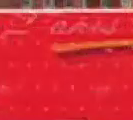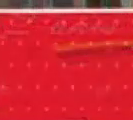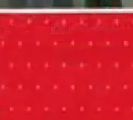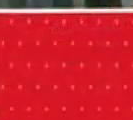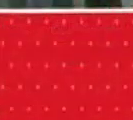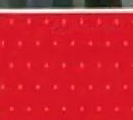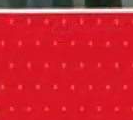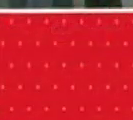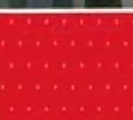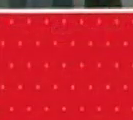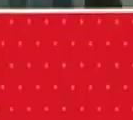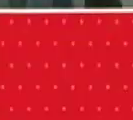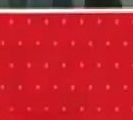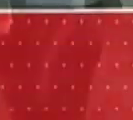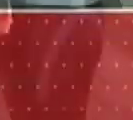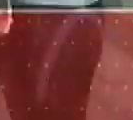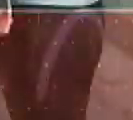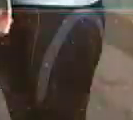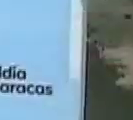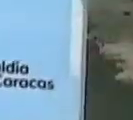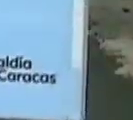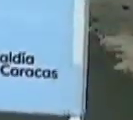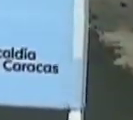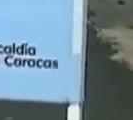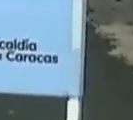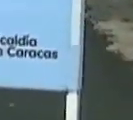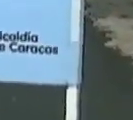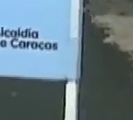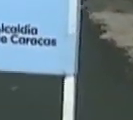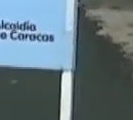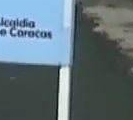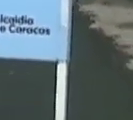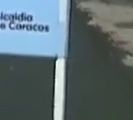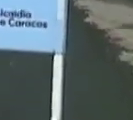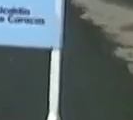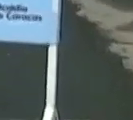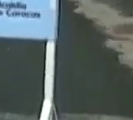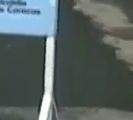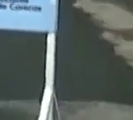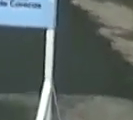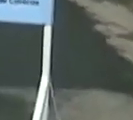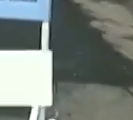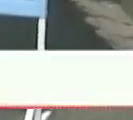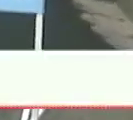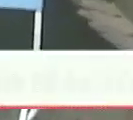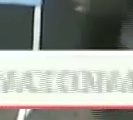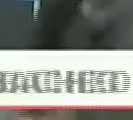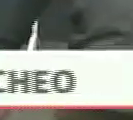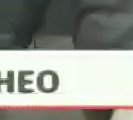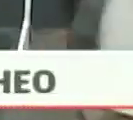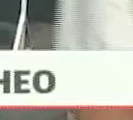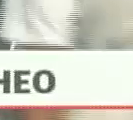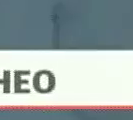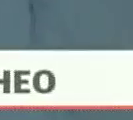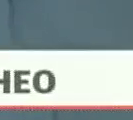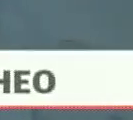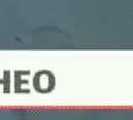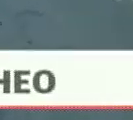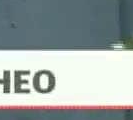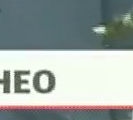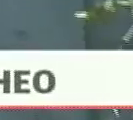en el marco de la gran misión Venezuela Bella hoy nos encontramos en la parroquia del valle en Caracas para hacer